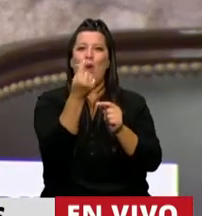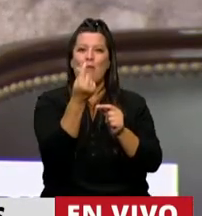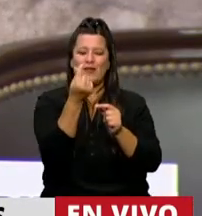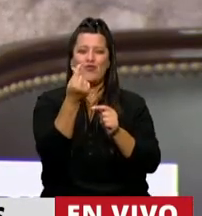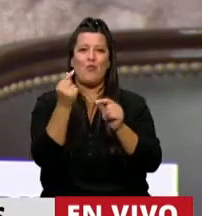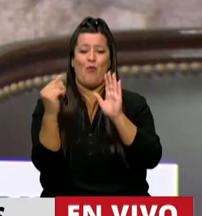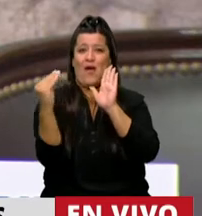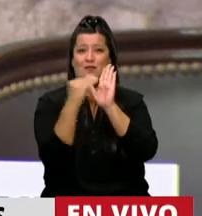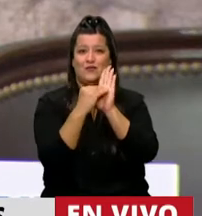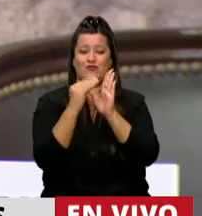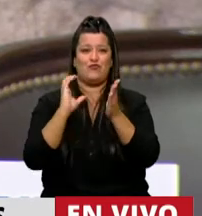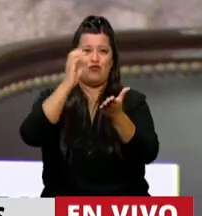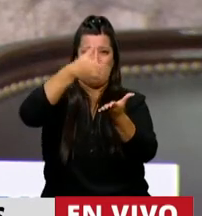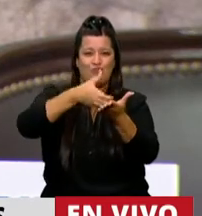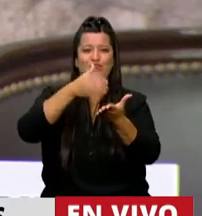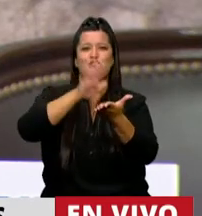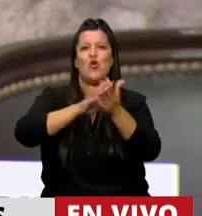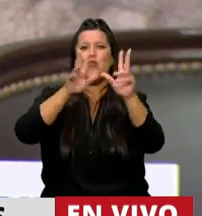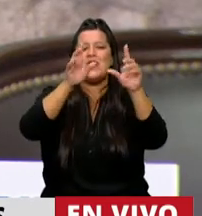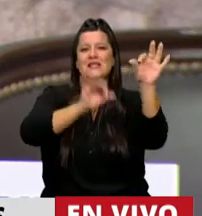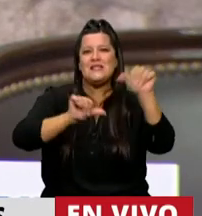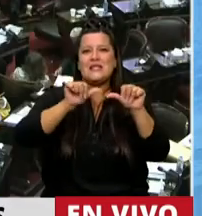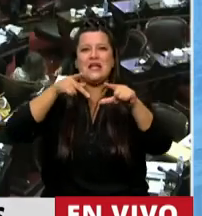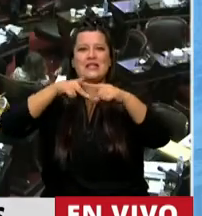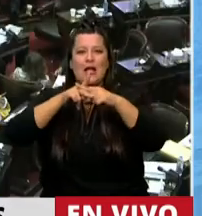de ciencia y tecnología.